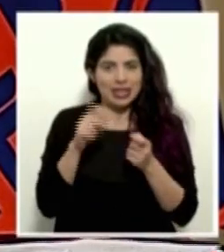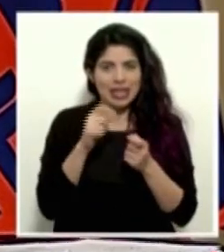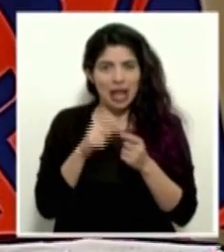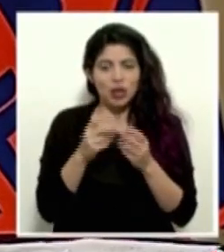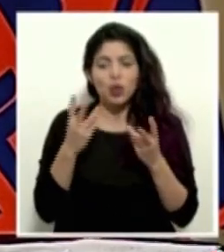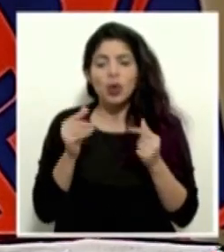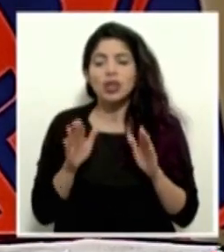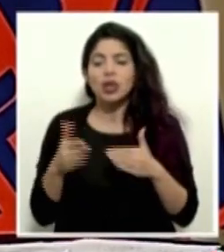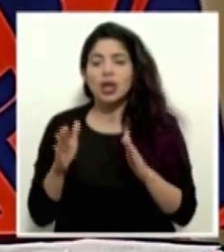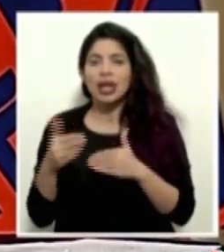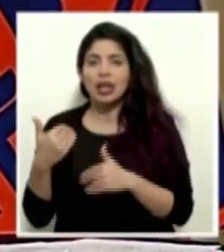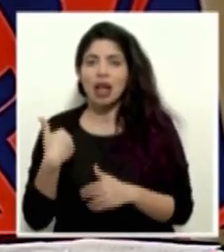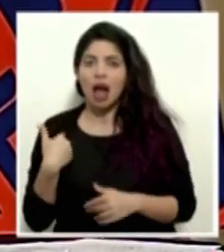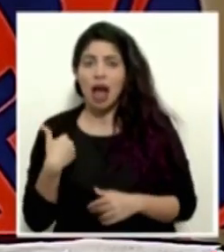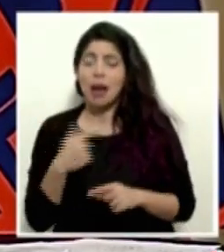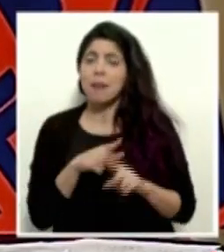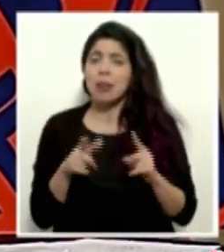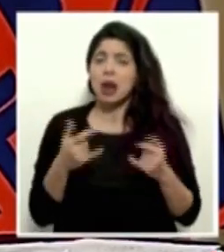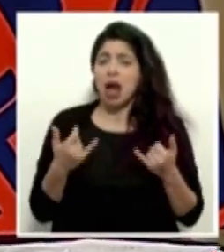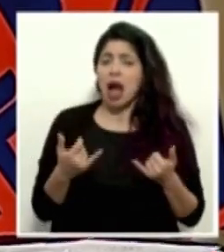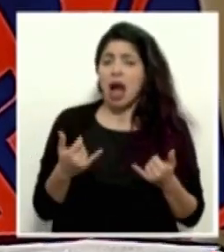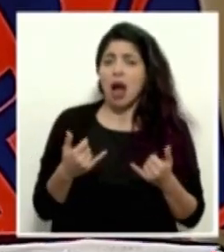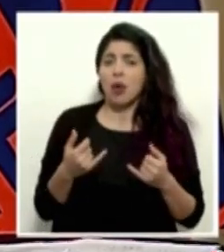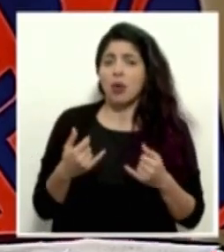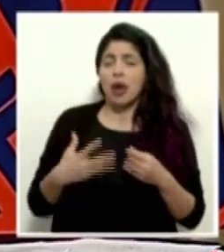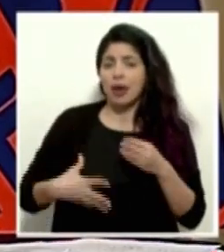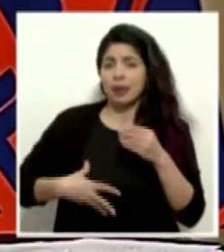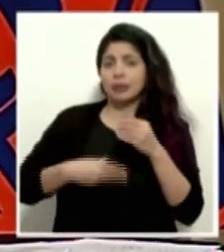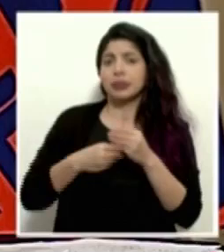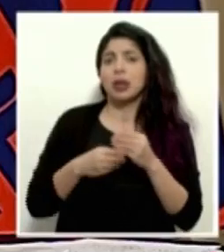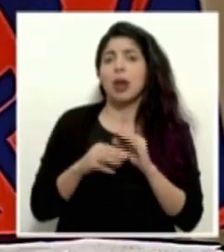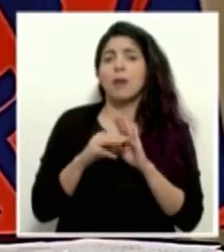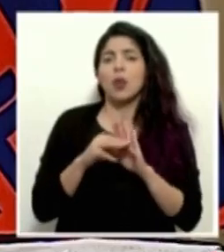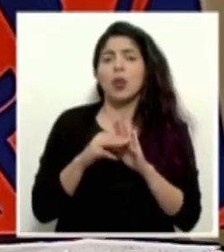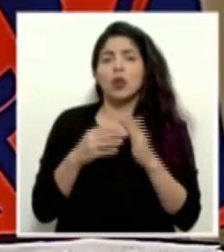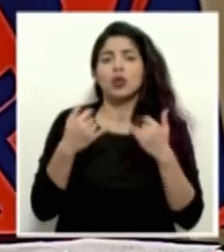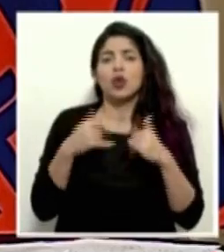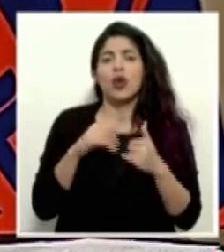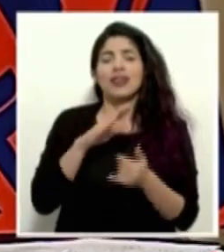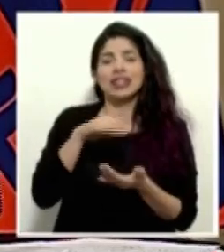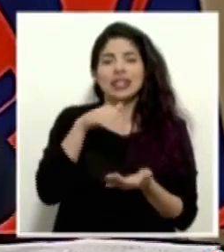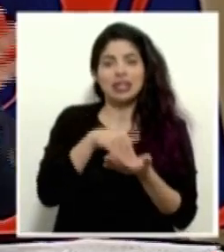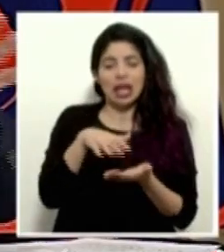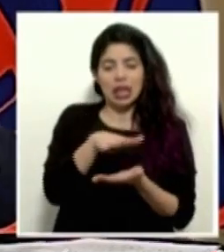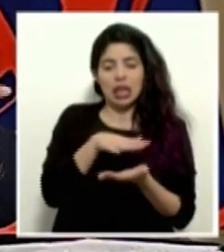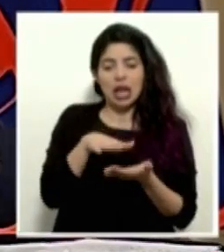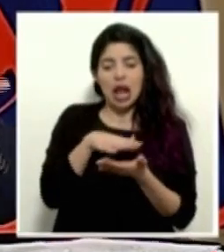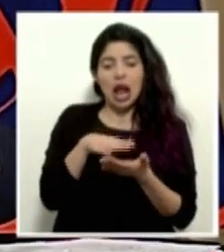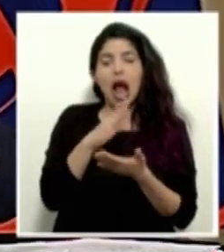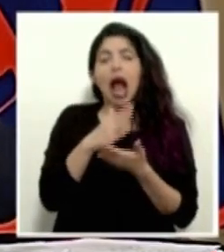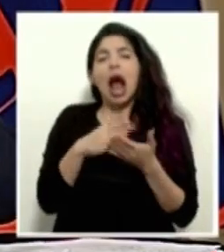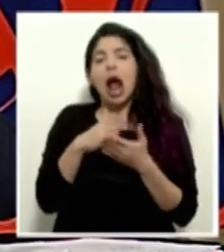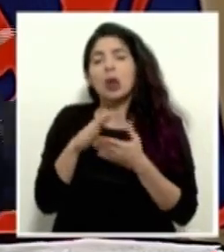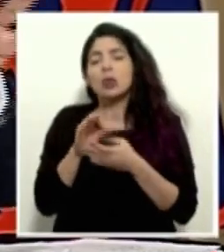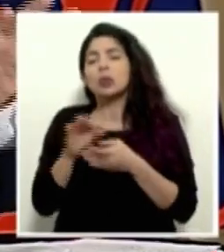de kits que hay, pero estamos implementando el modelo todavía centralizado con alguna